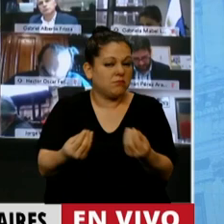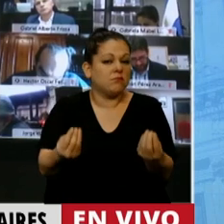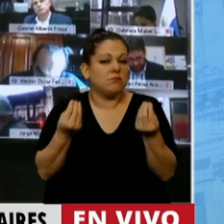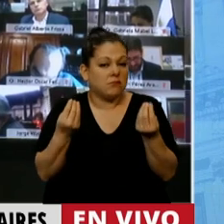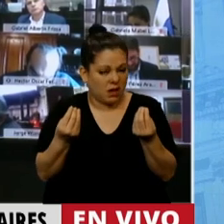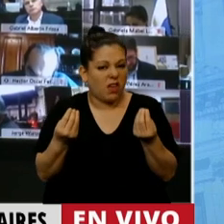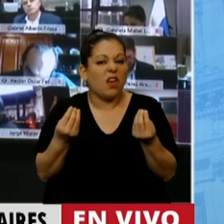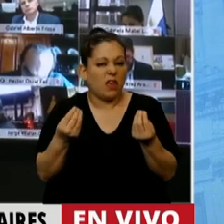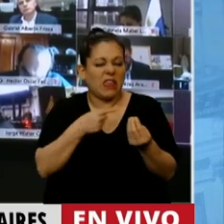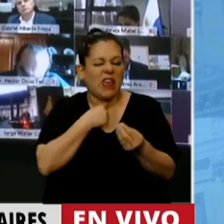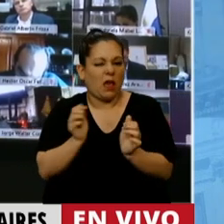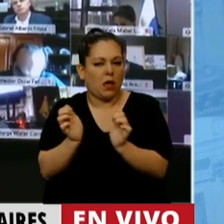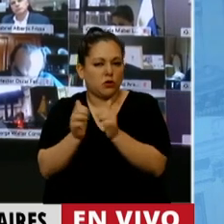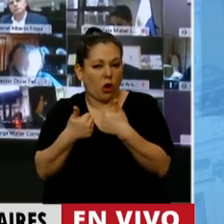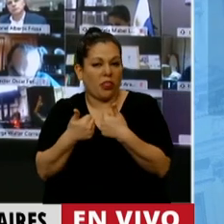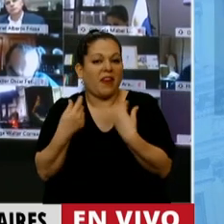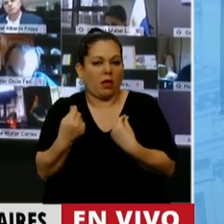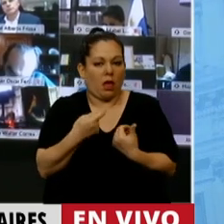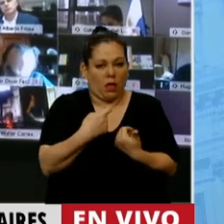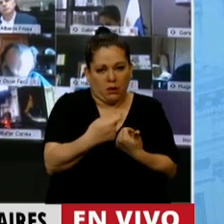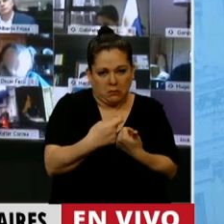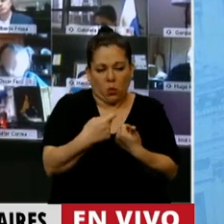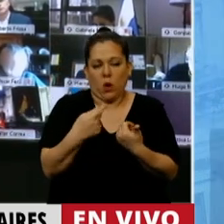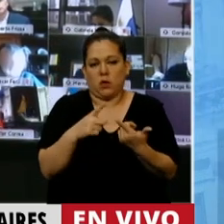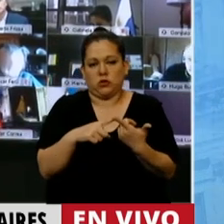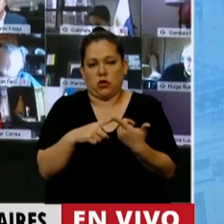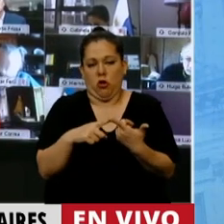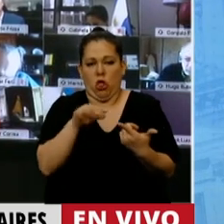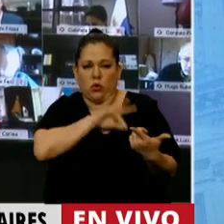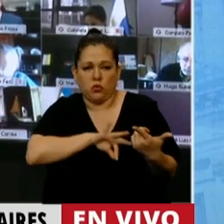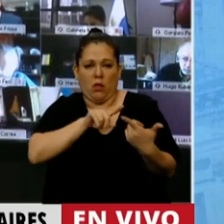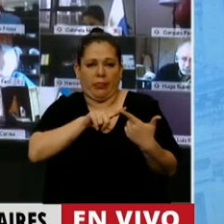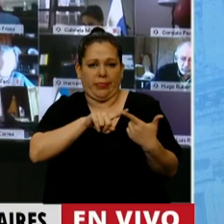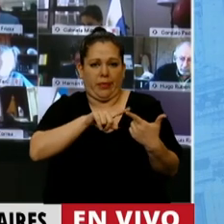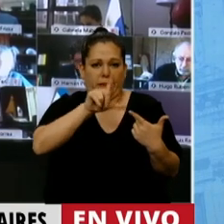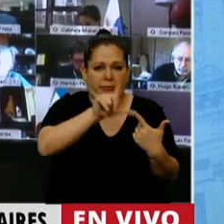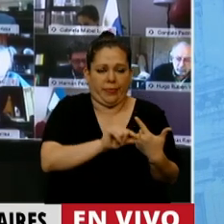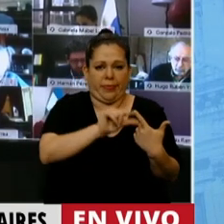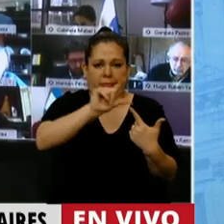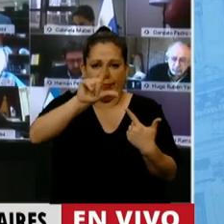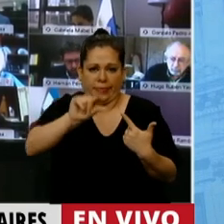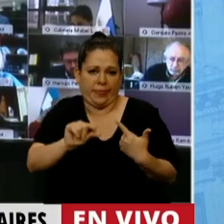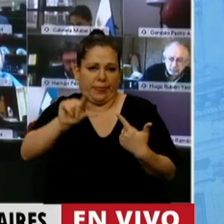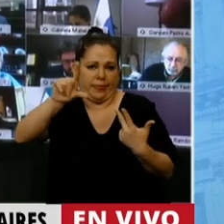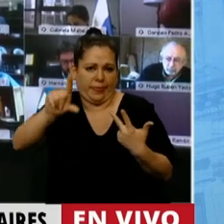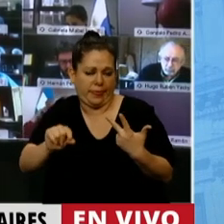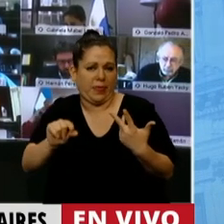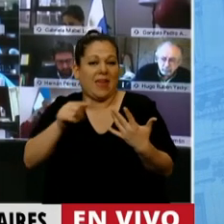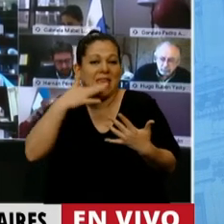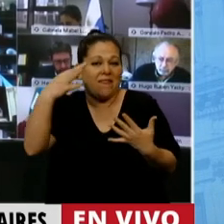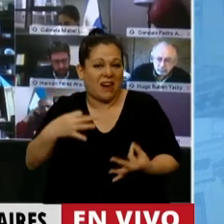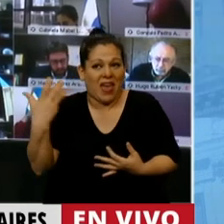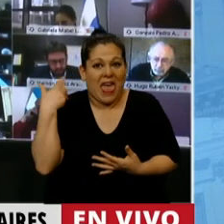desvalorización general de los salarios y las jubilaciones y de conjunto en el cuadro general del país,